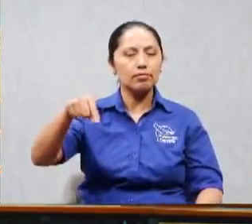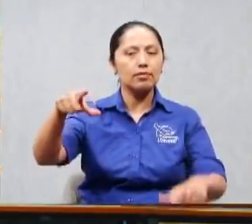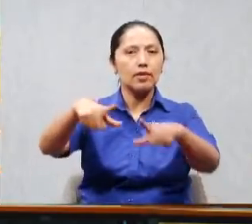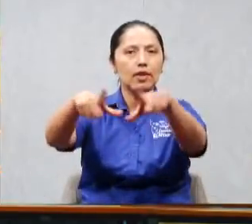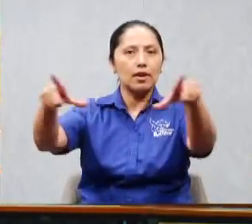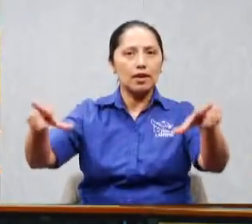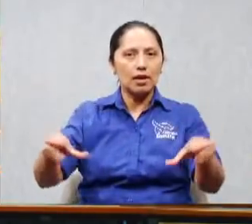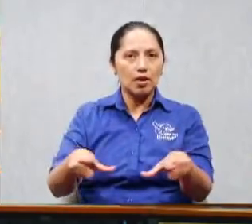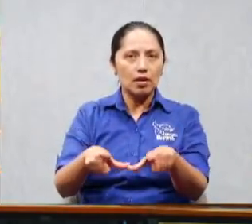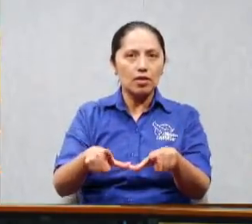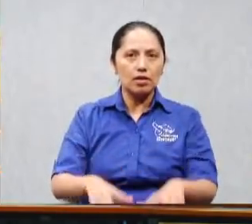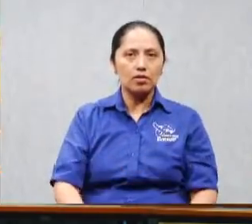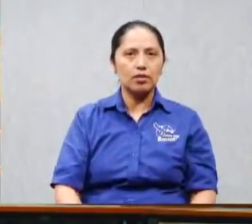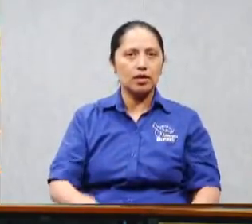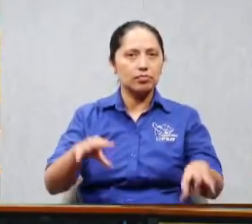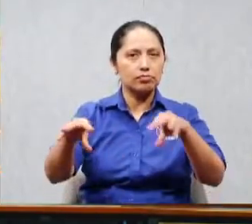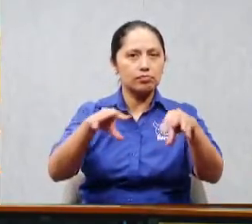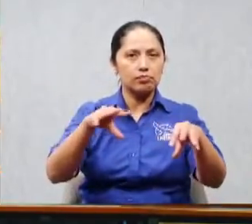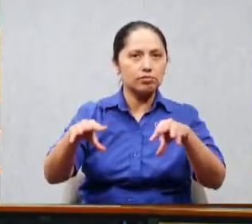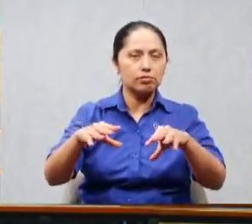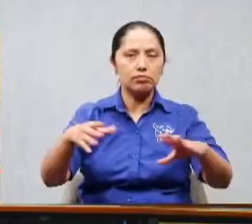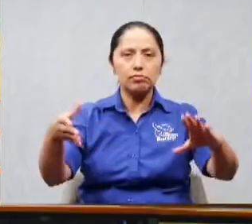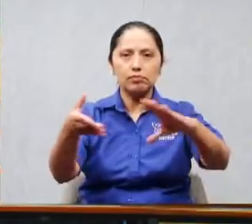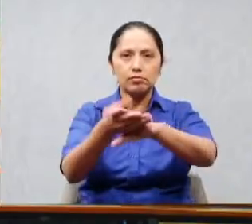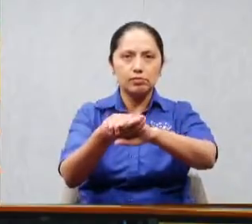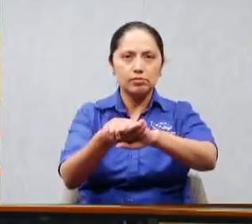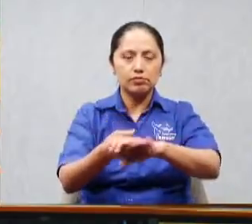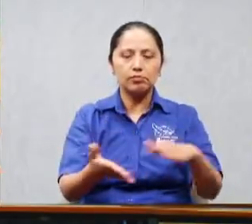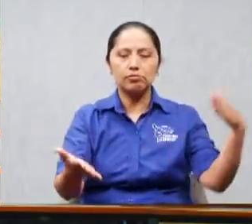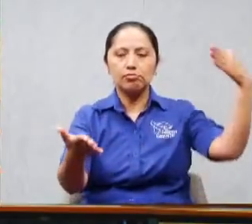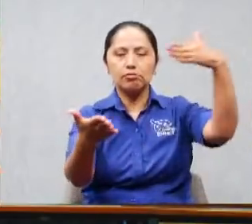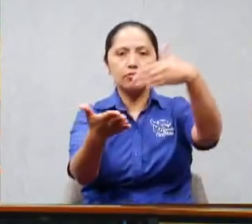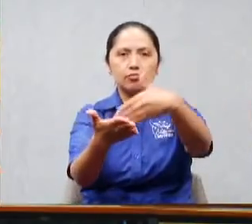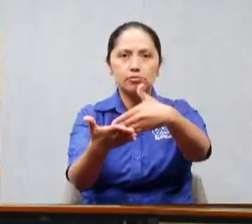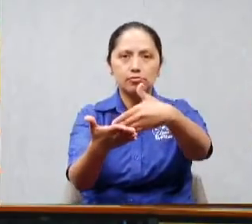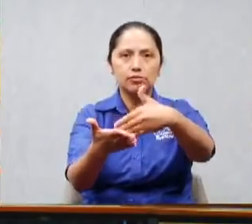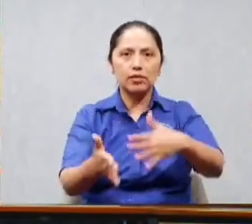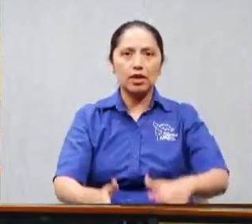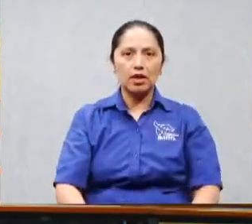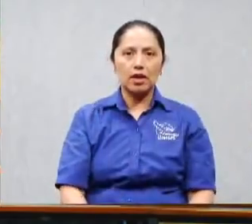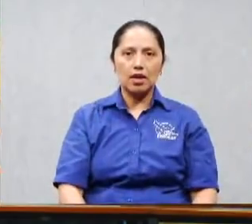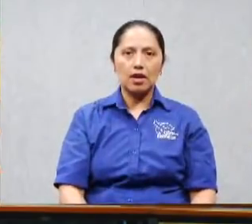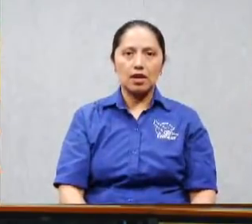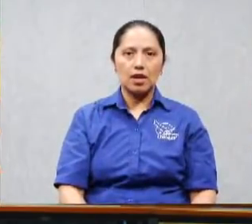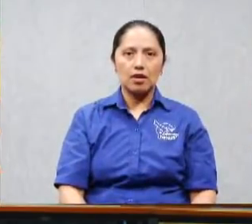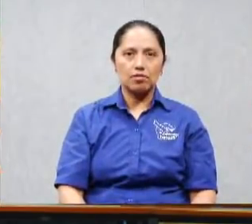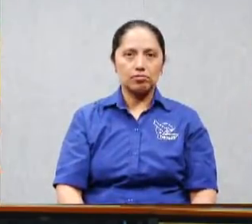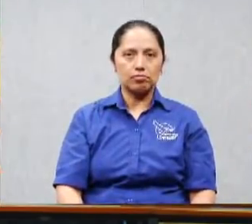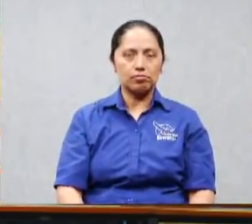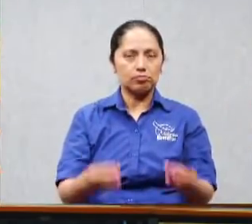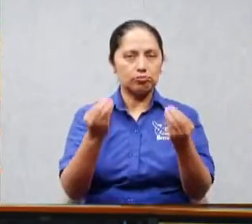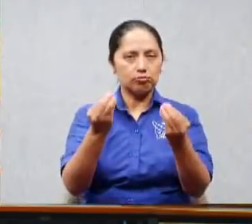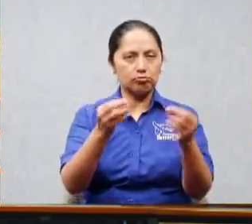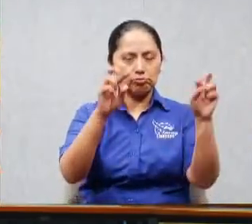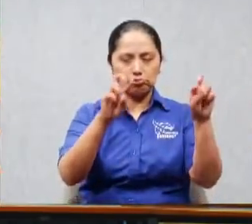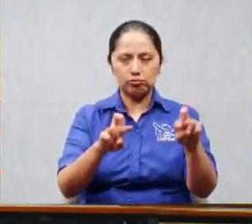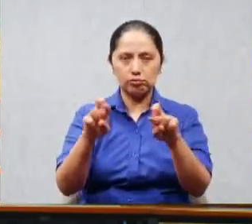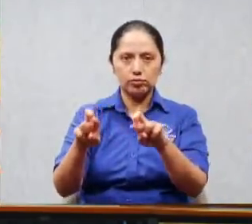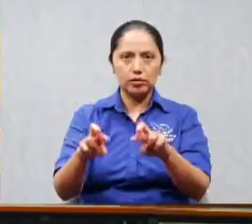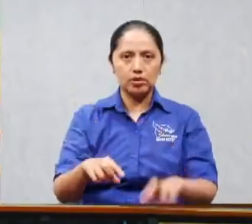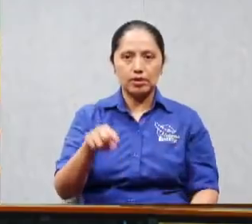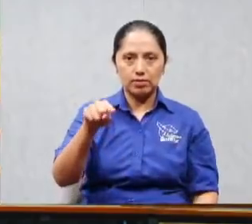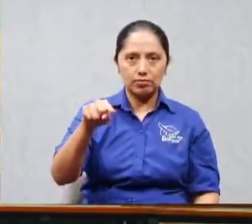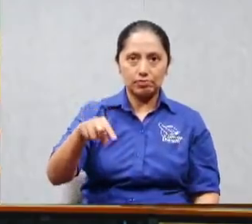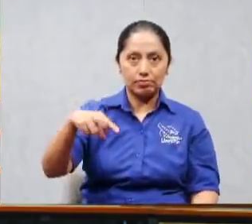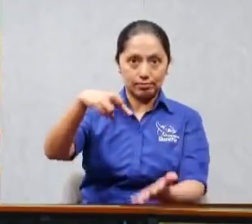lugar en donde estábamos, íbamos en toda la costa de ese país y el pastor que me daba me dijo, ¿no te querés